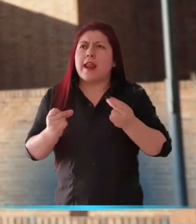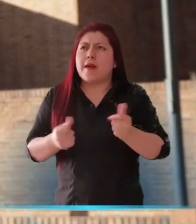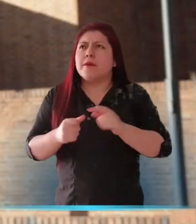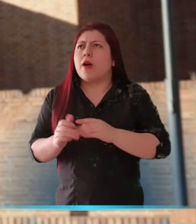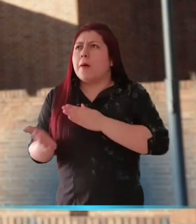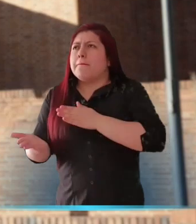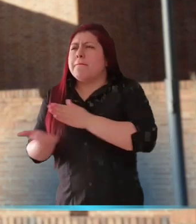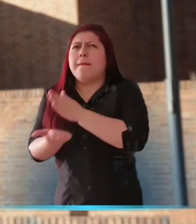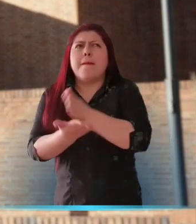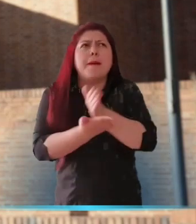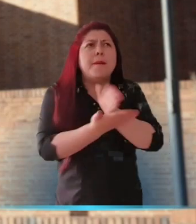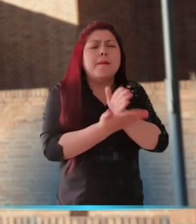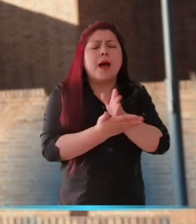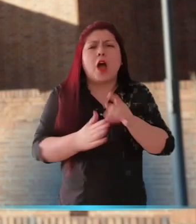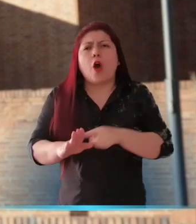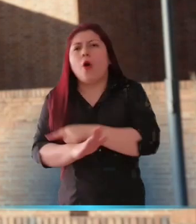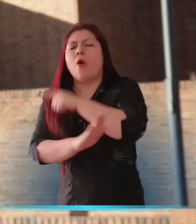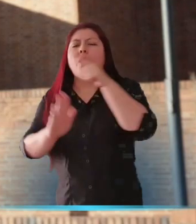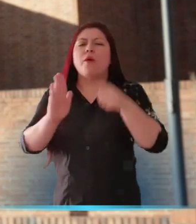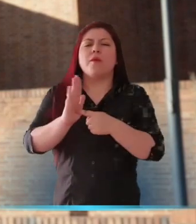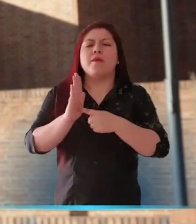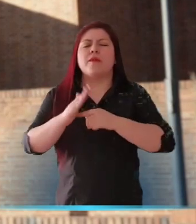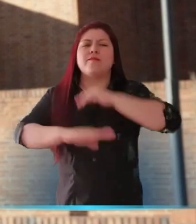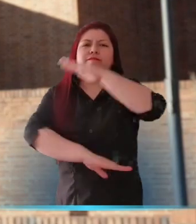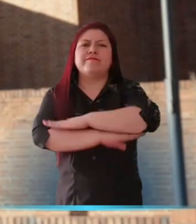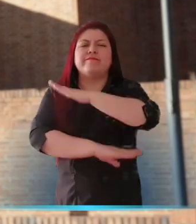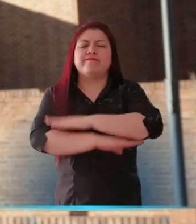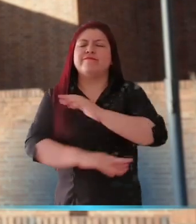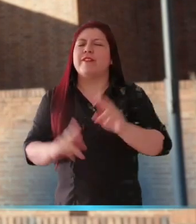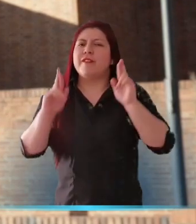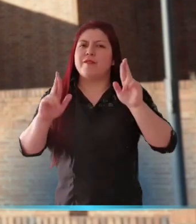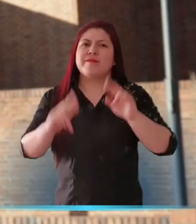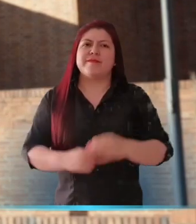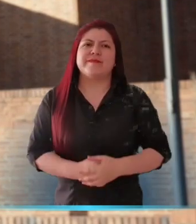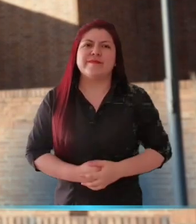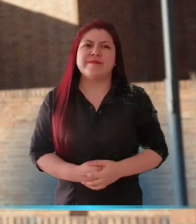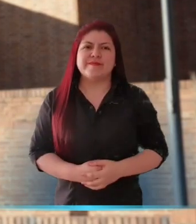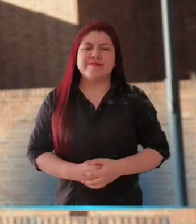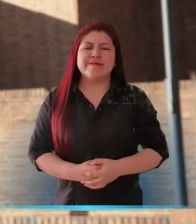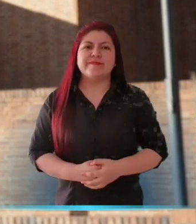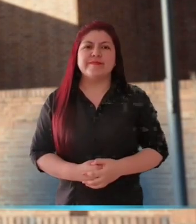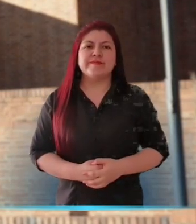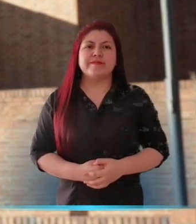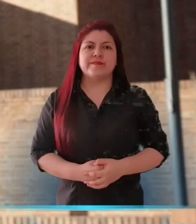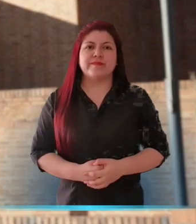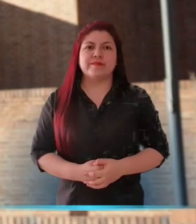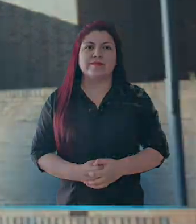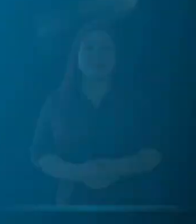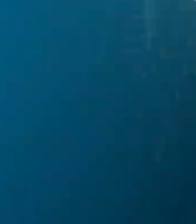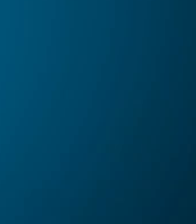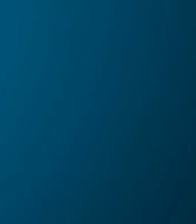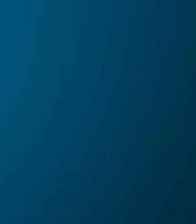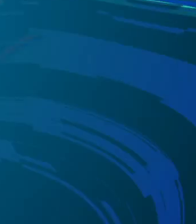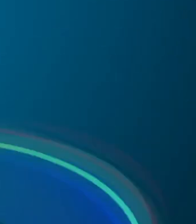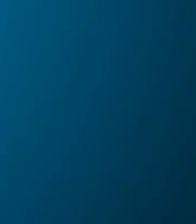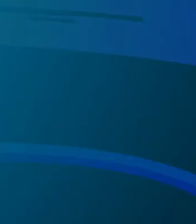Estamos con el firme propósito de implementarlo progresivamente hasta completar la totalidad de los consulados.